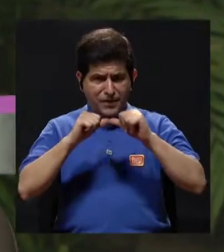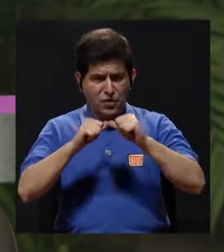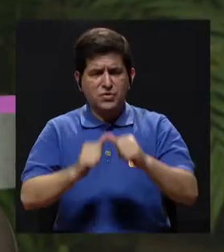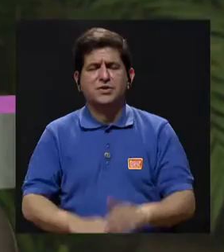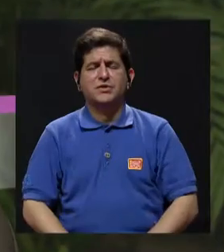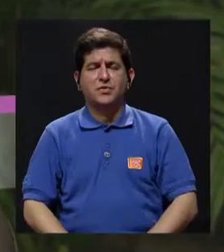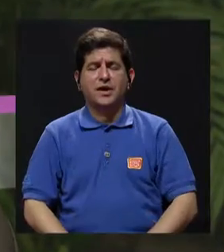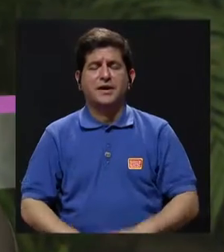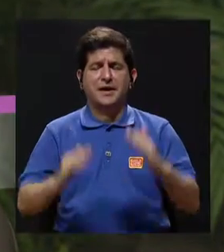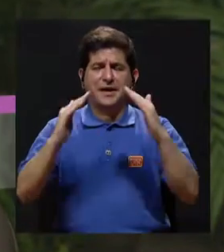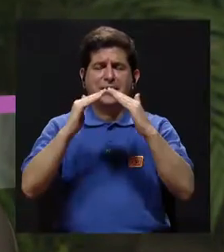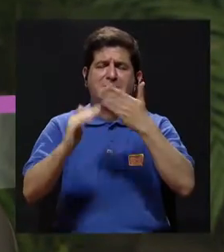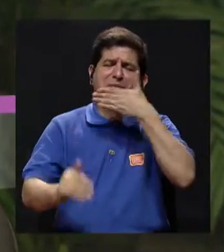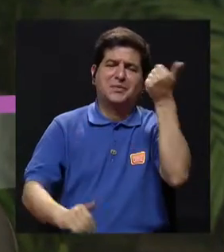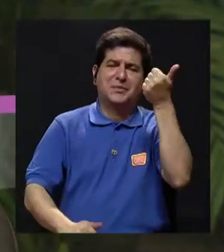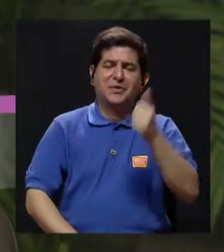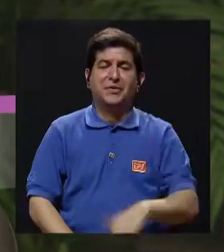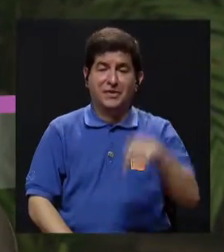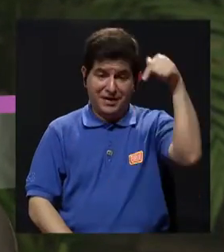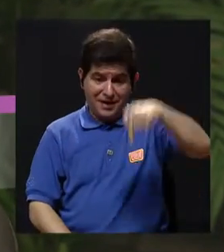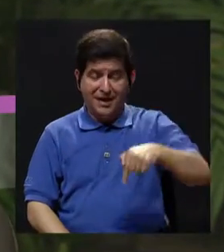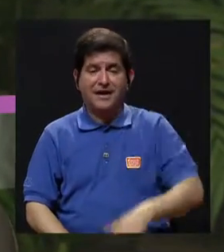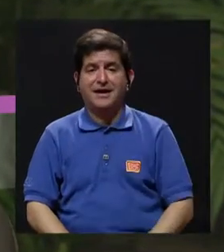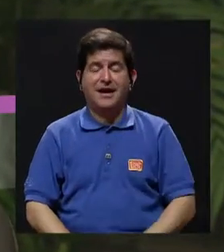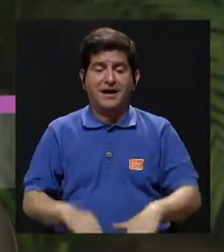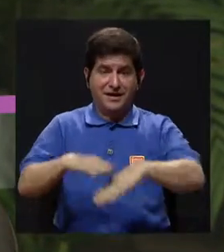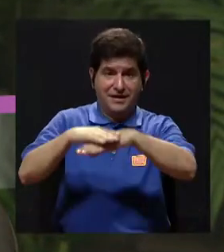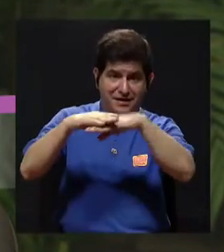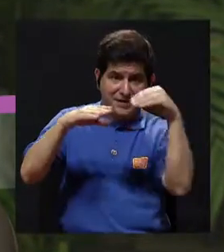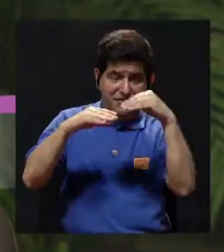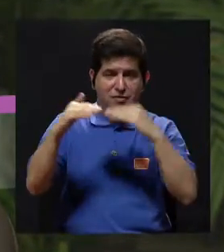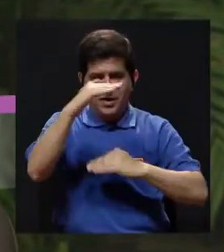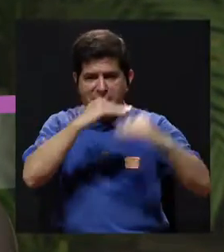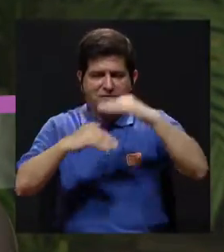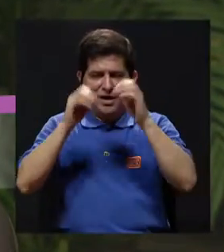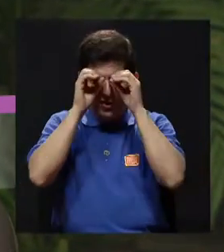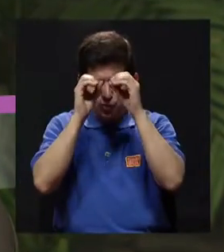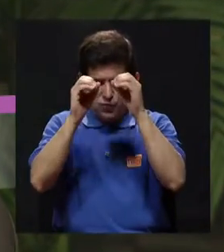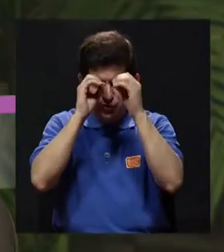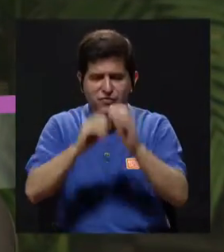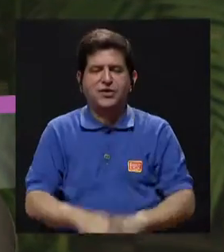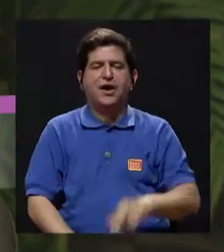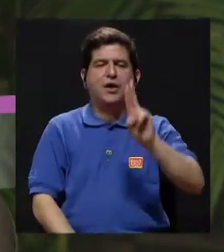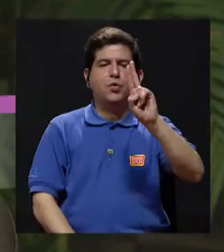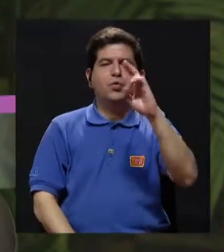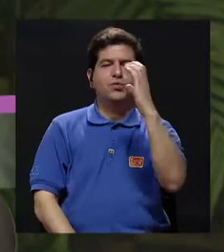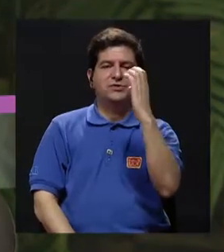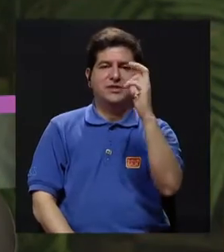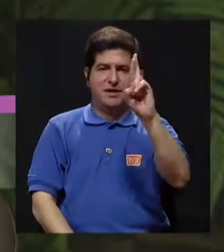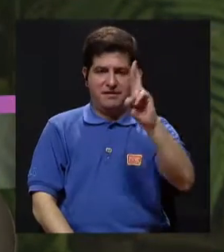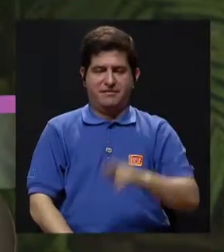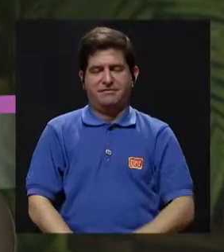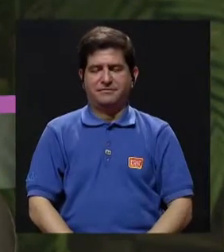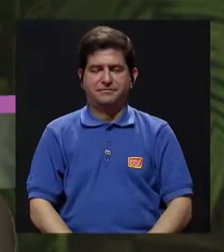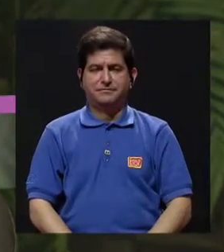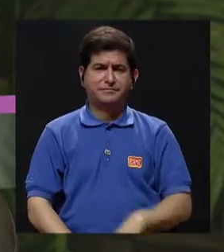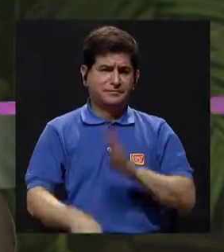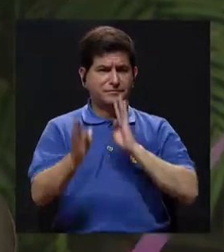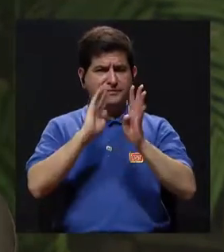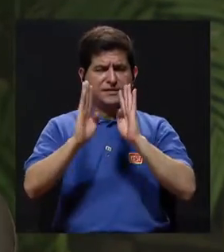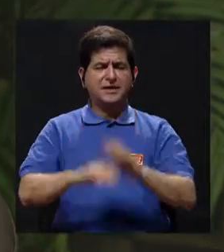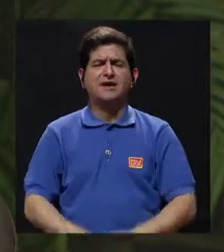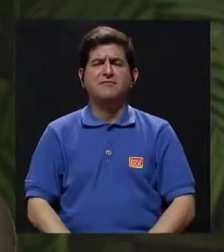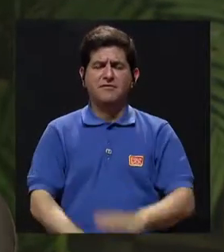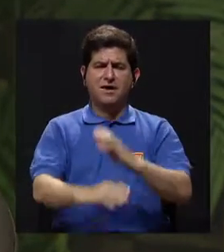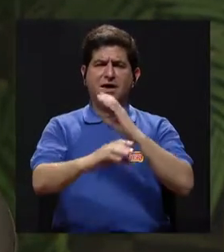Continuamos con más, somos Vivir Mejor y estamos aquí desde las afueras de la Facultad de Microbiología de la Universidad de Costa Rica y estamos conversando